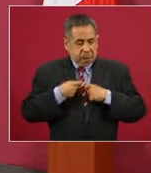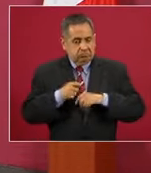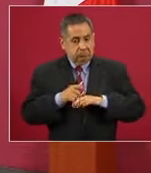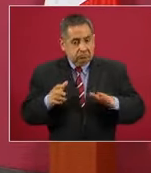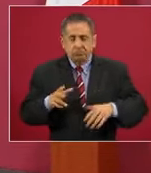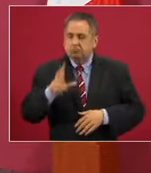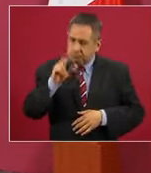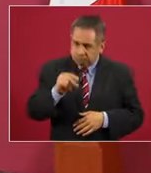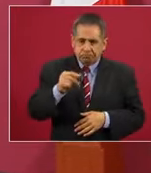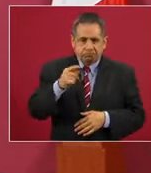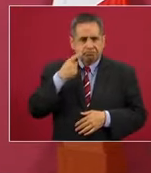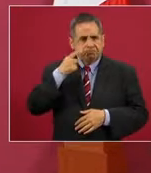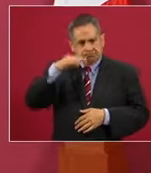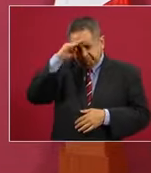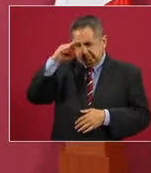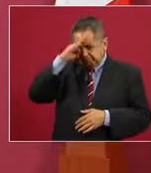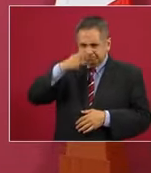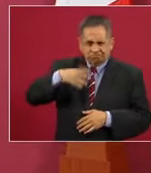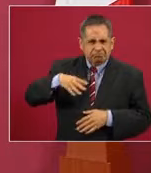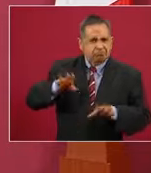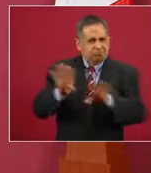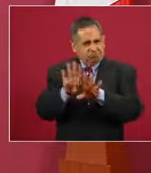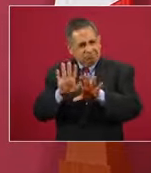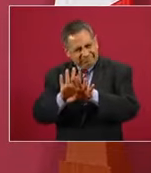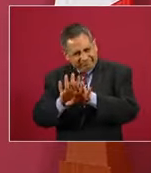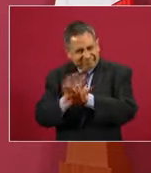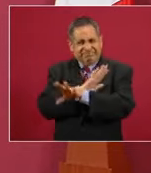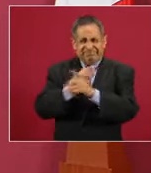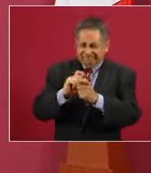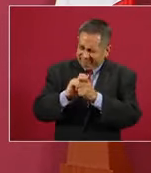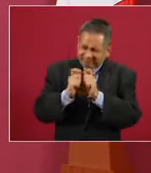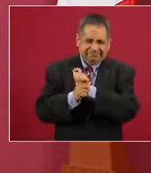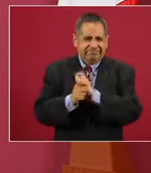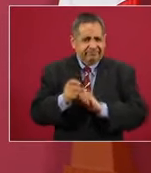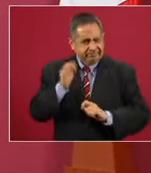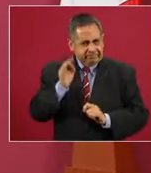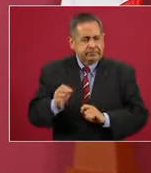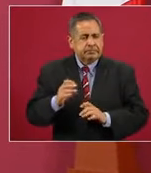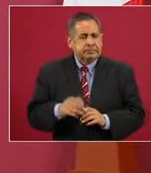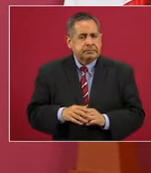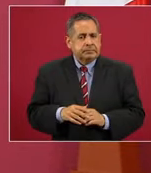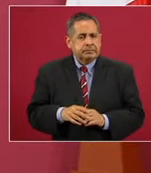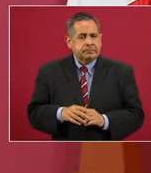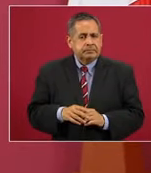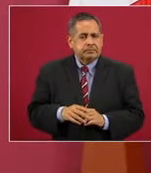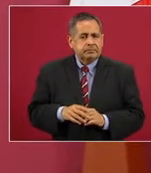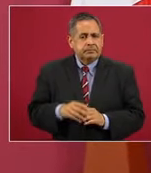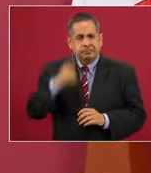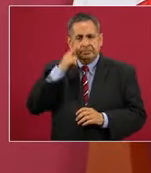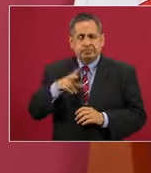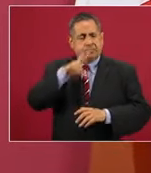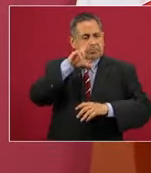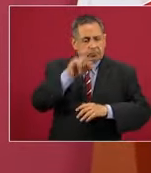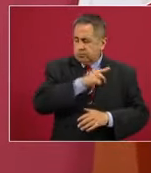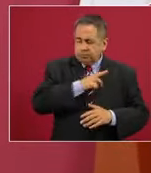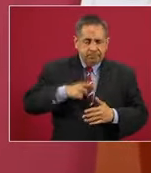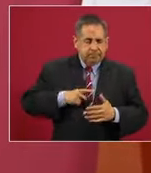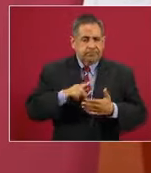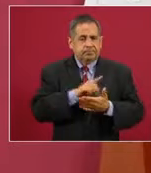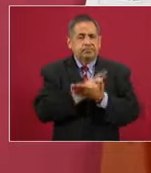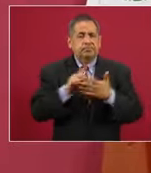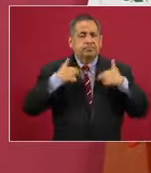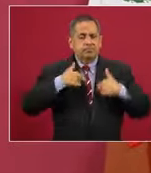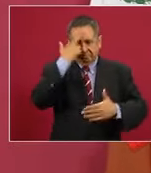sino buscar la transformación para que no se violen los derechos humanos,